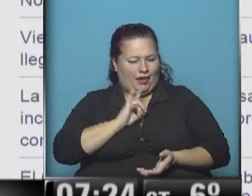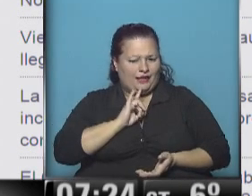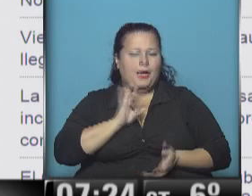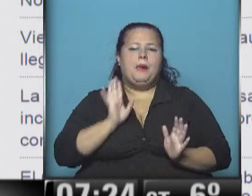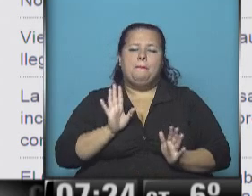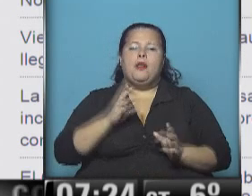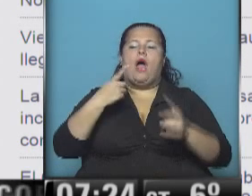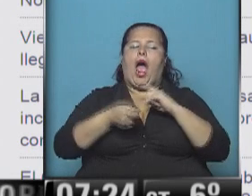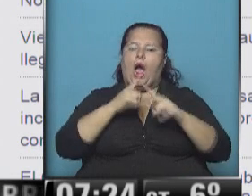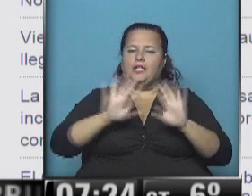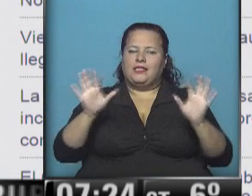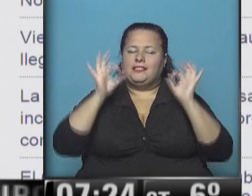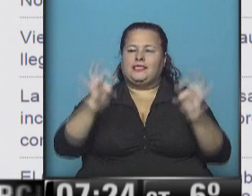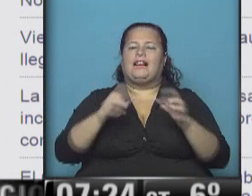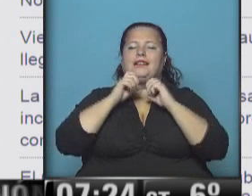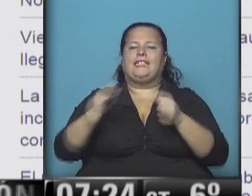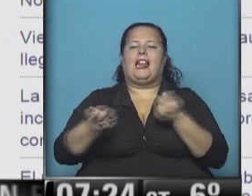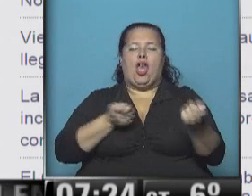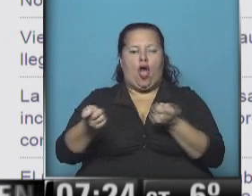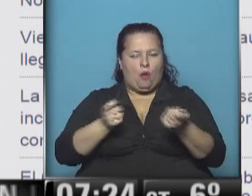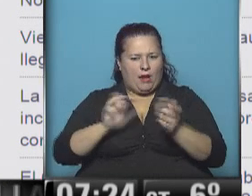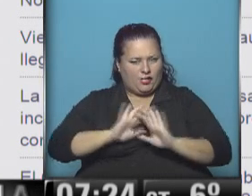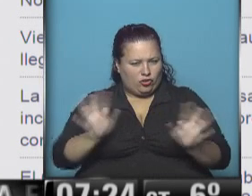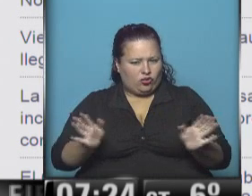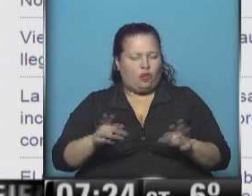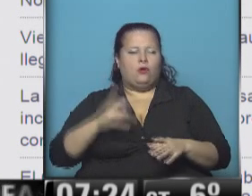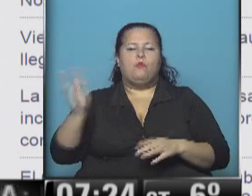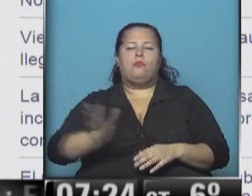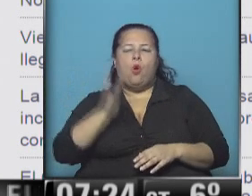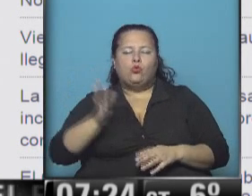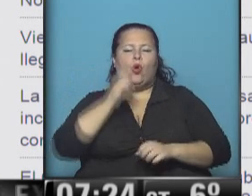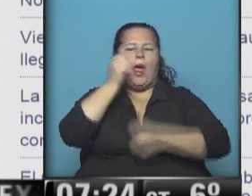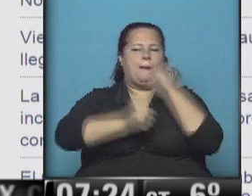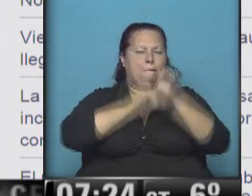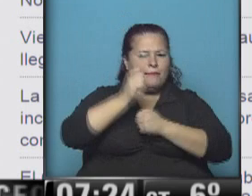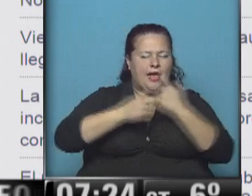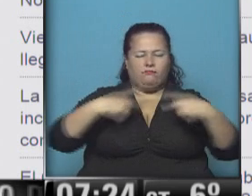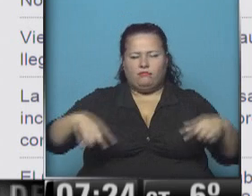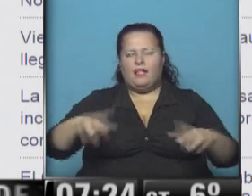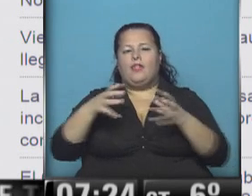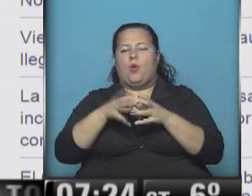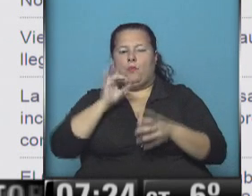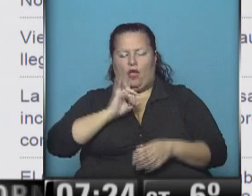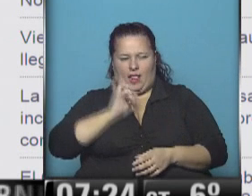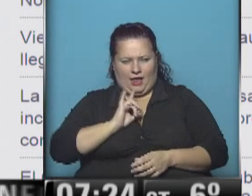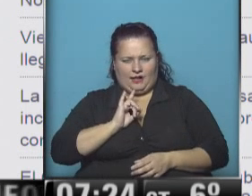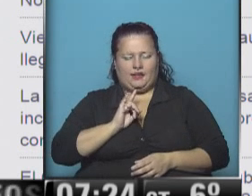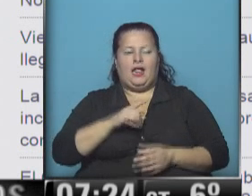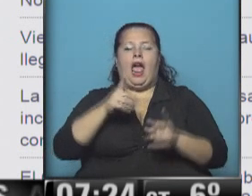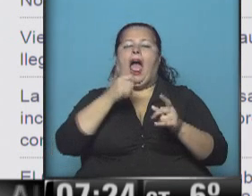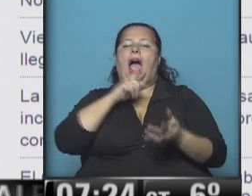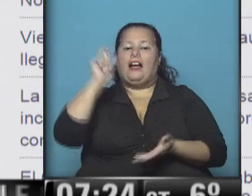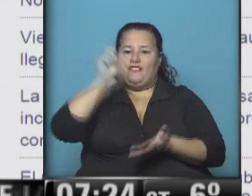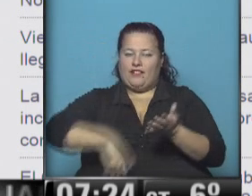Pero lo hizo tras un acuerdo alcanzado con la Secretaría de Comercio, productores y entidades industriales del sector. El acta acuerdo,